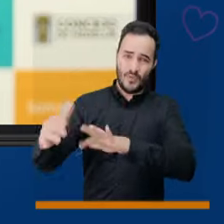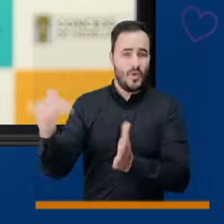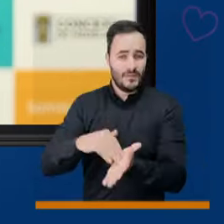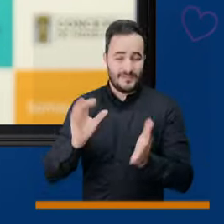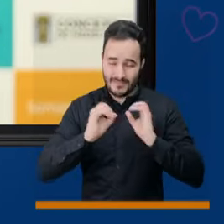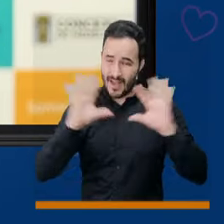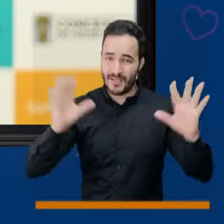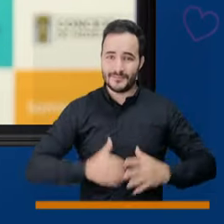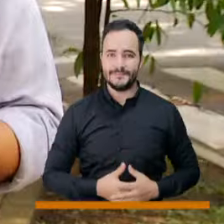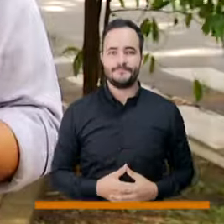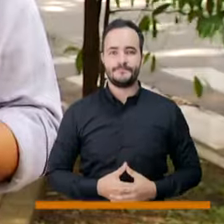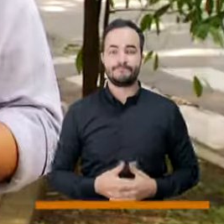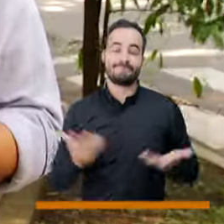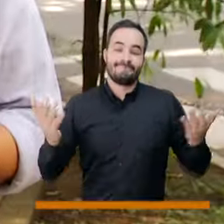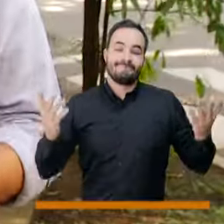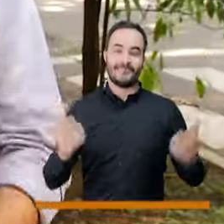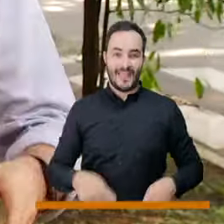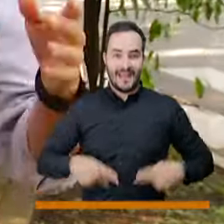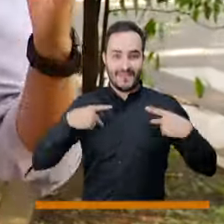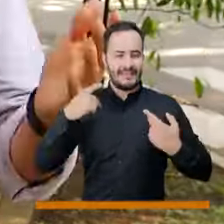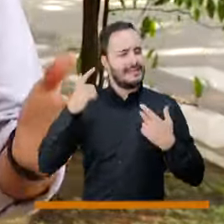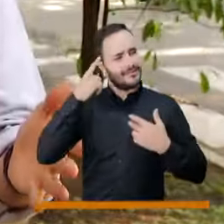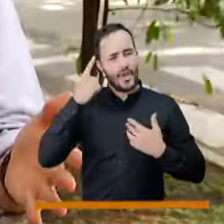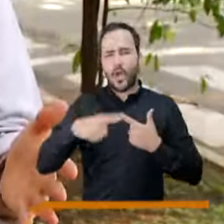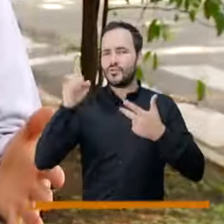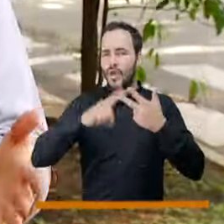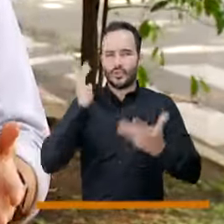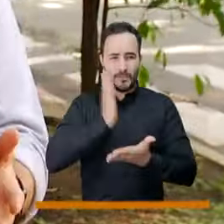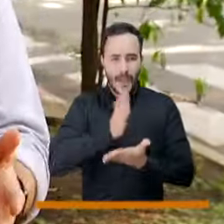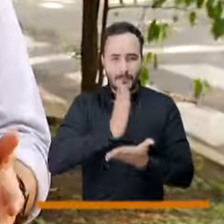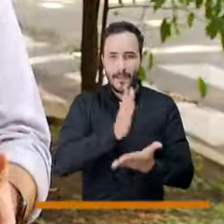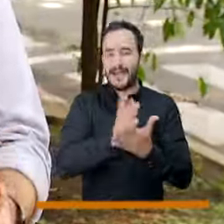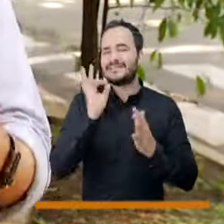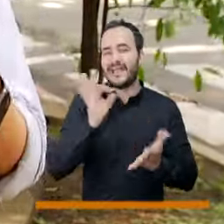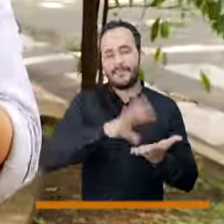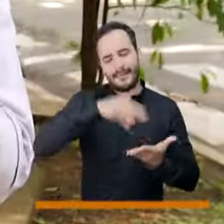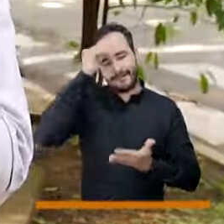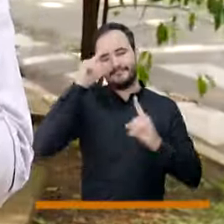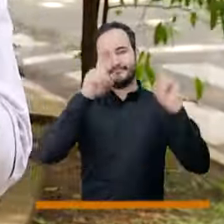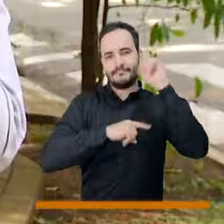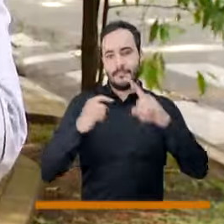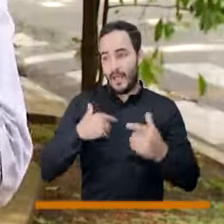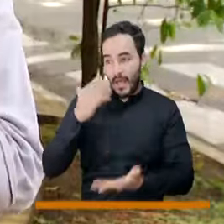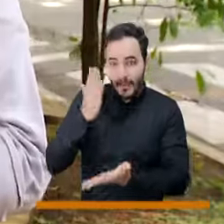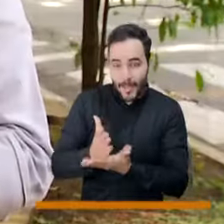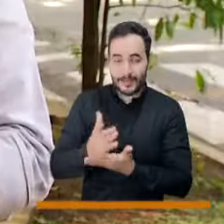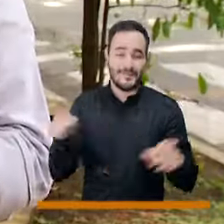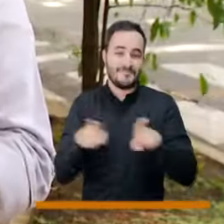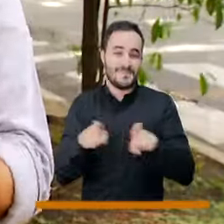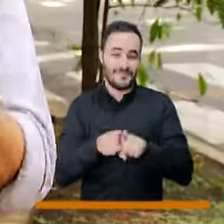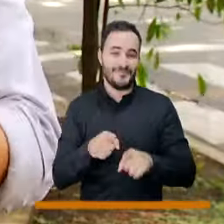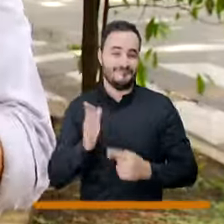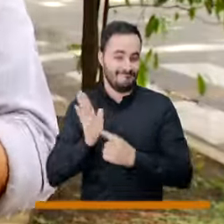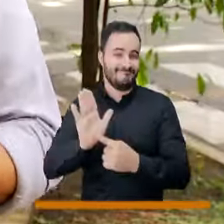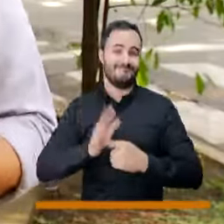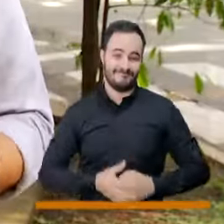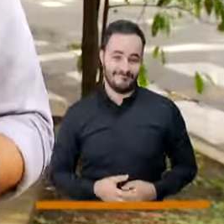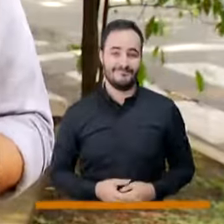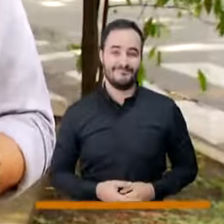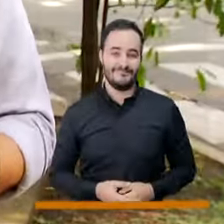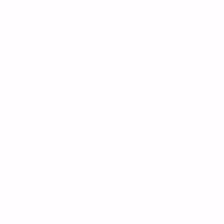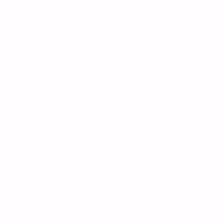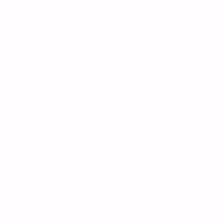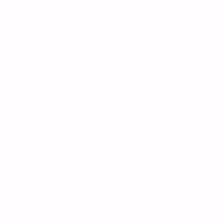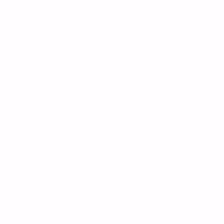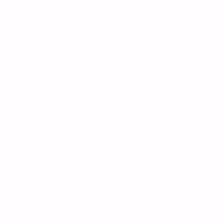y jóvenes de la ciudad. Todos los procesos en la vida dejan enseñanzas, por duros que sean, y este no